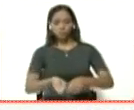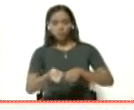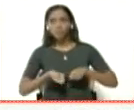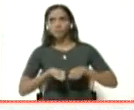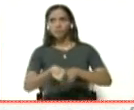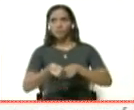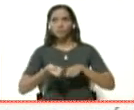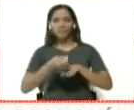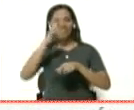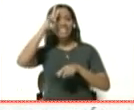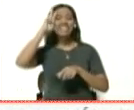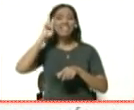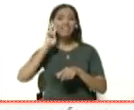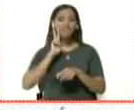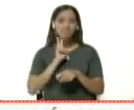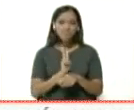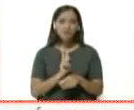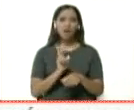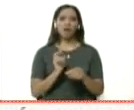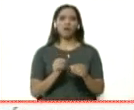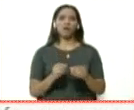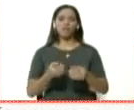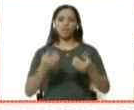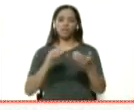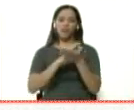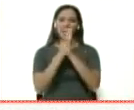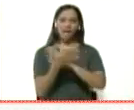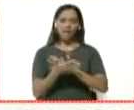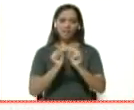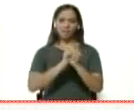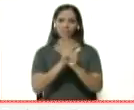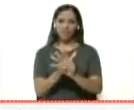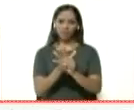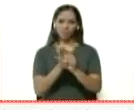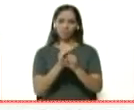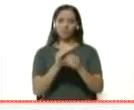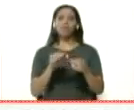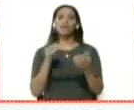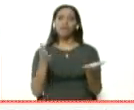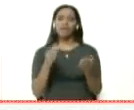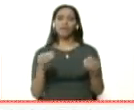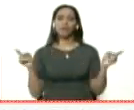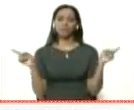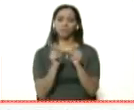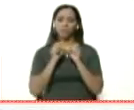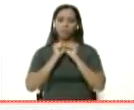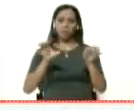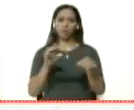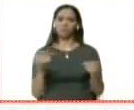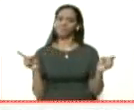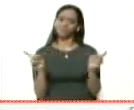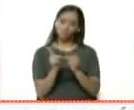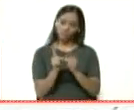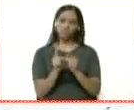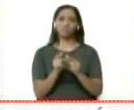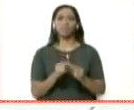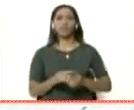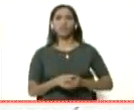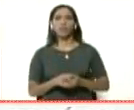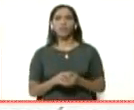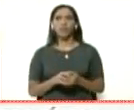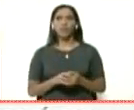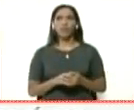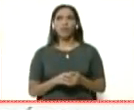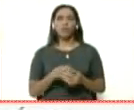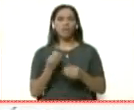neutraliza, elimina el virus y por lo tanto disminuye su transmisión. Esa es la medida más importante en este momento. Usted ha hablado de